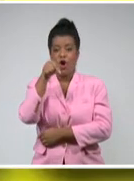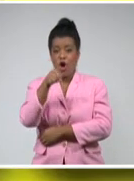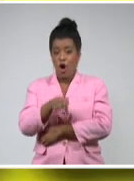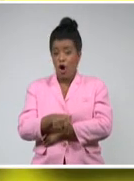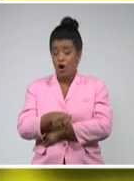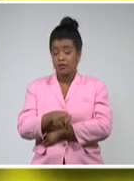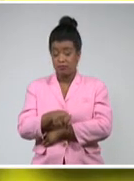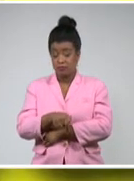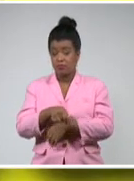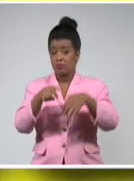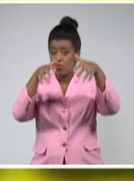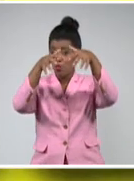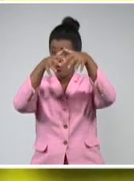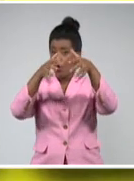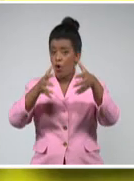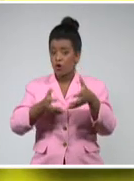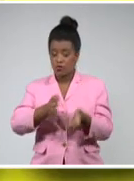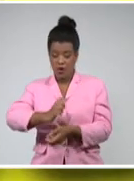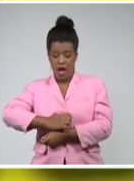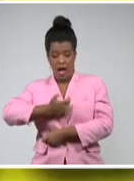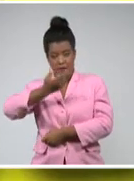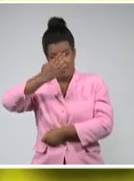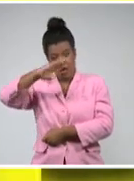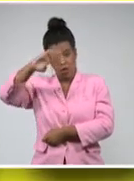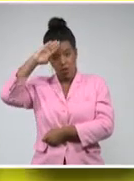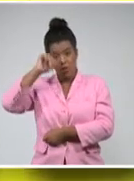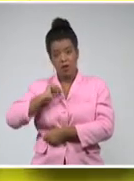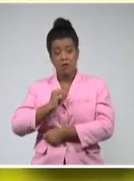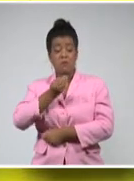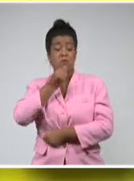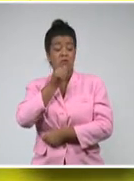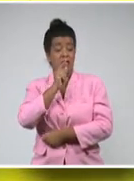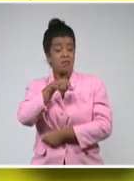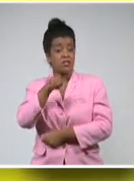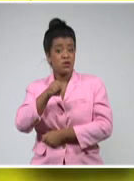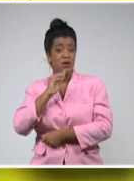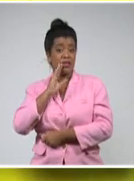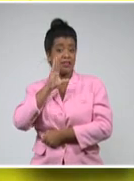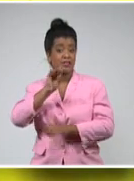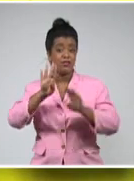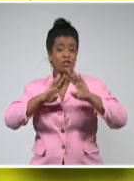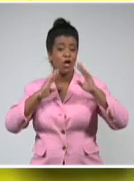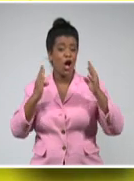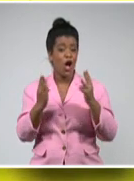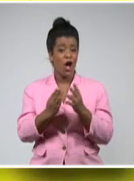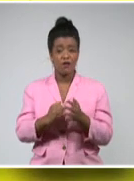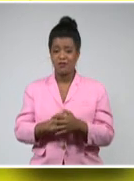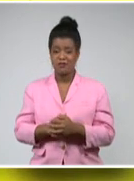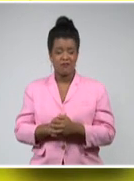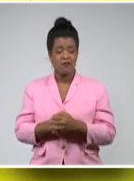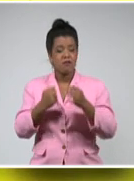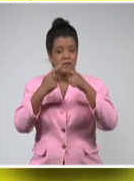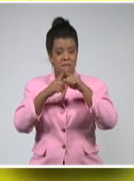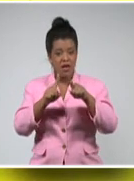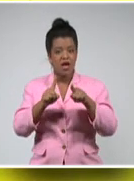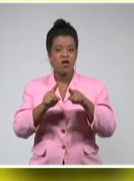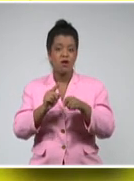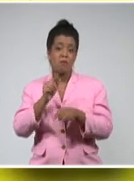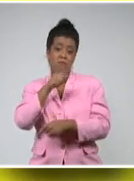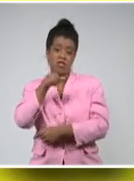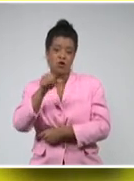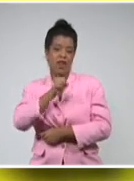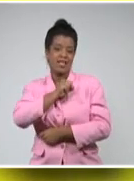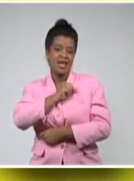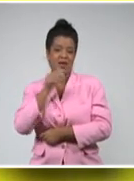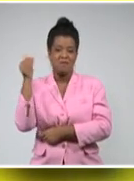universo del arte emergente en Cuba. Y quizás alguien diga, no son todos, pero sí están los que quisieron participar en el